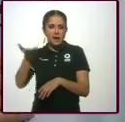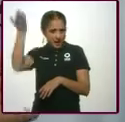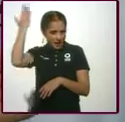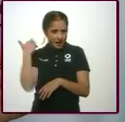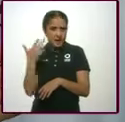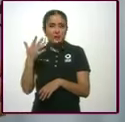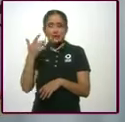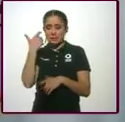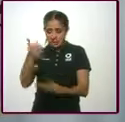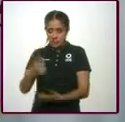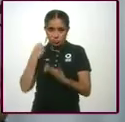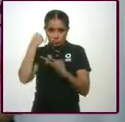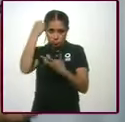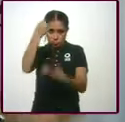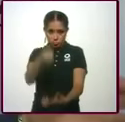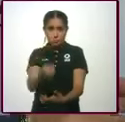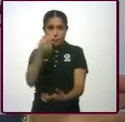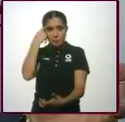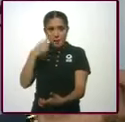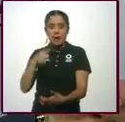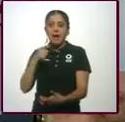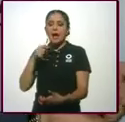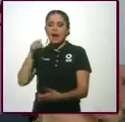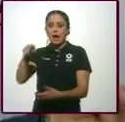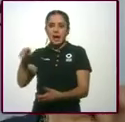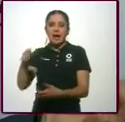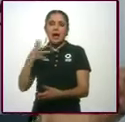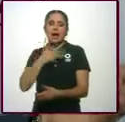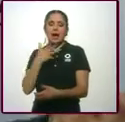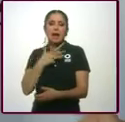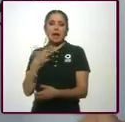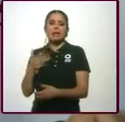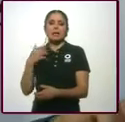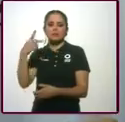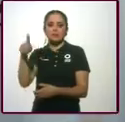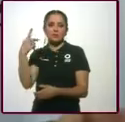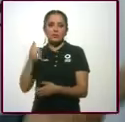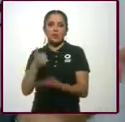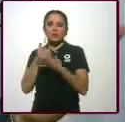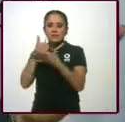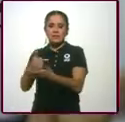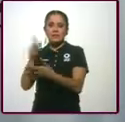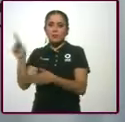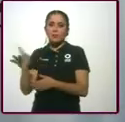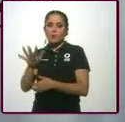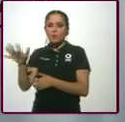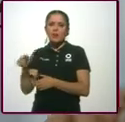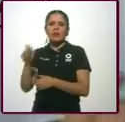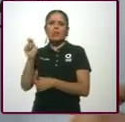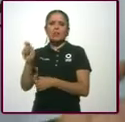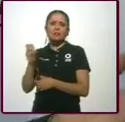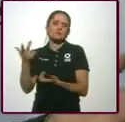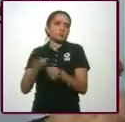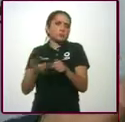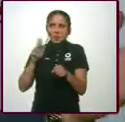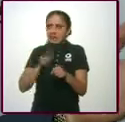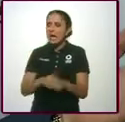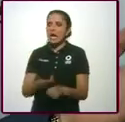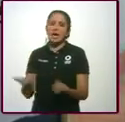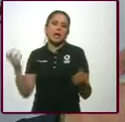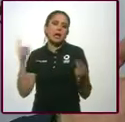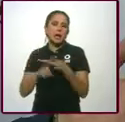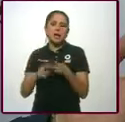recursos los destinaban a la asistencia pública vía hospitales, cuestiones de